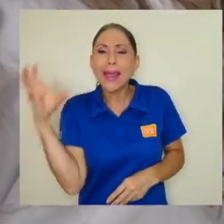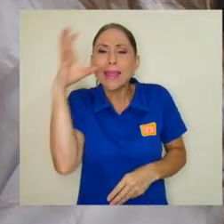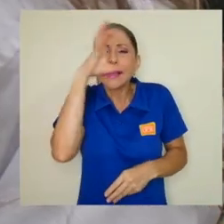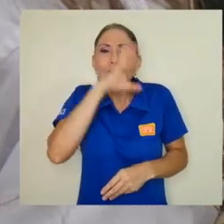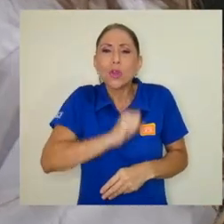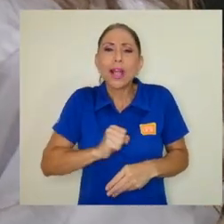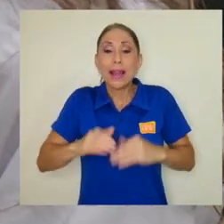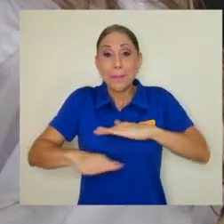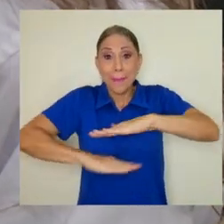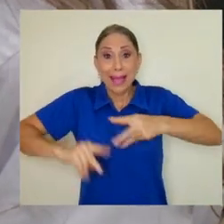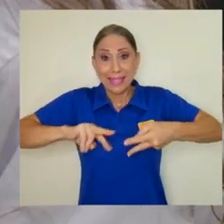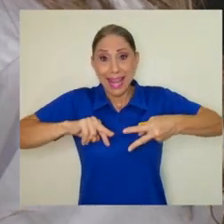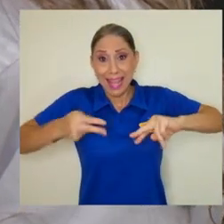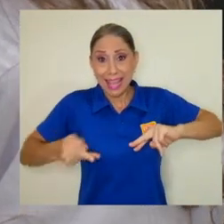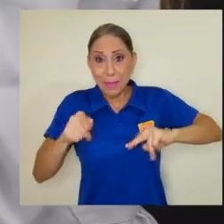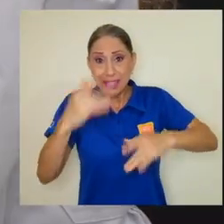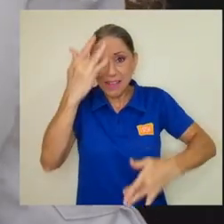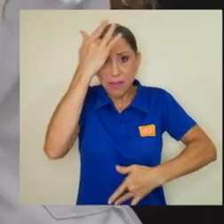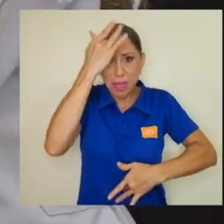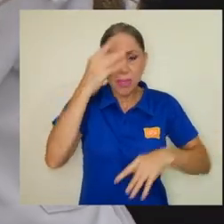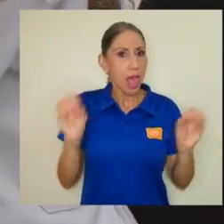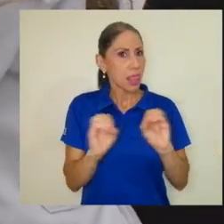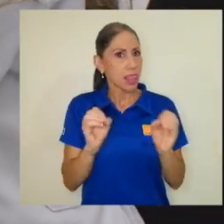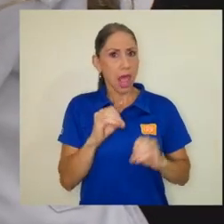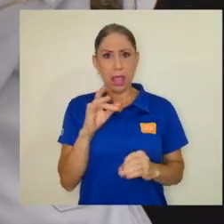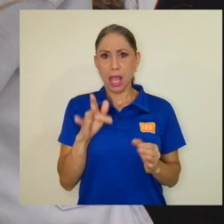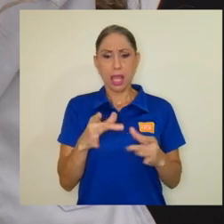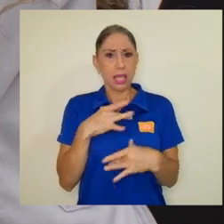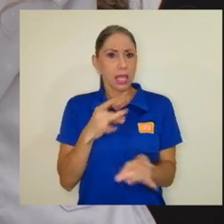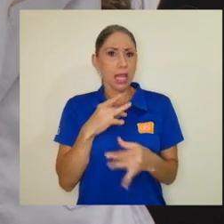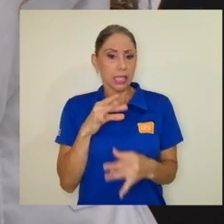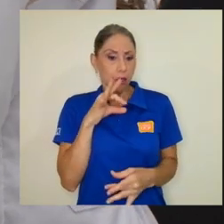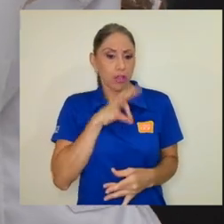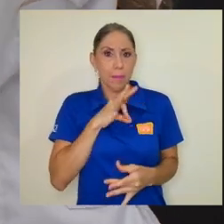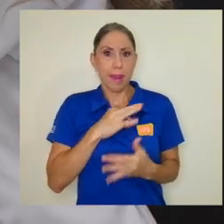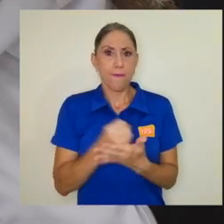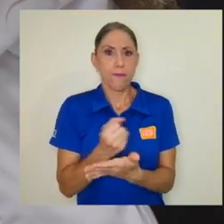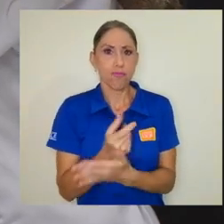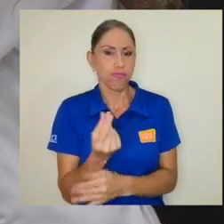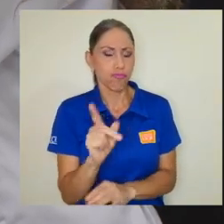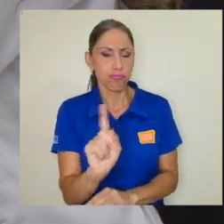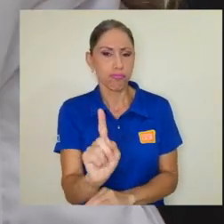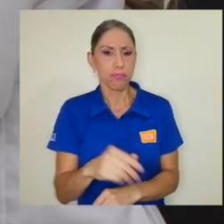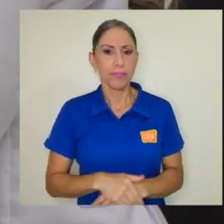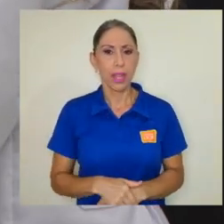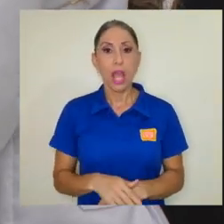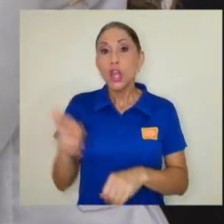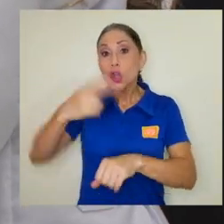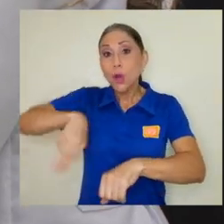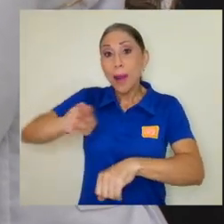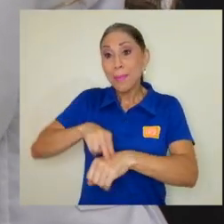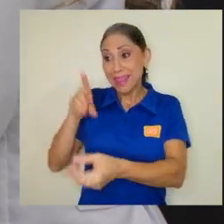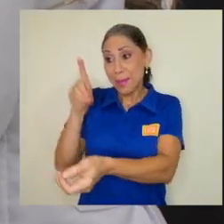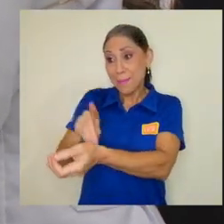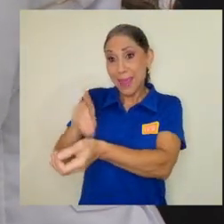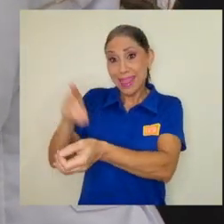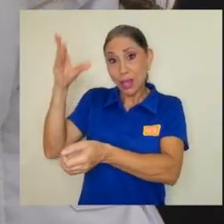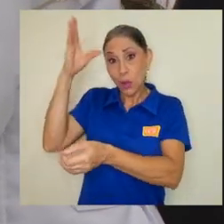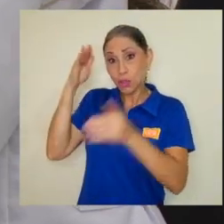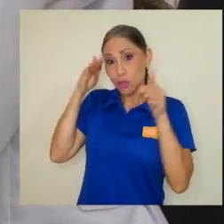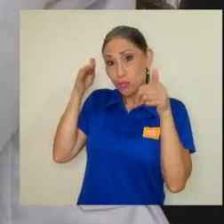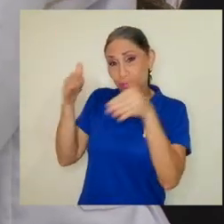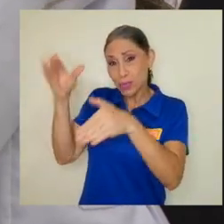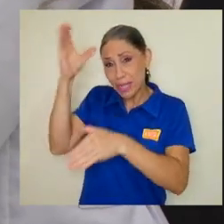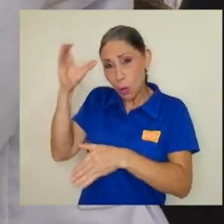detectar genéticamente esta enfermedad sin ningún fin de lucro. Normalmente los médicos neurólogos nos contactan,